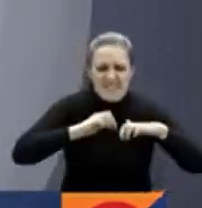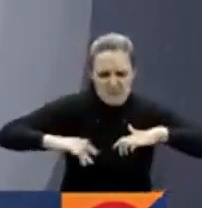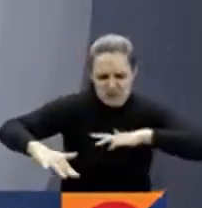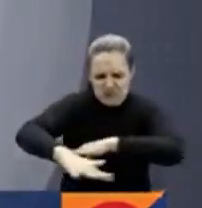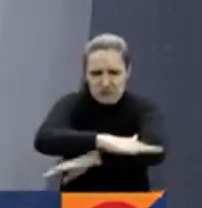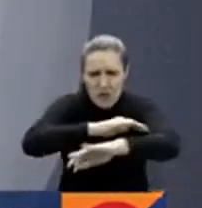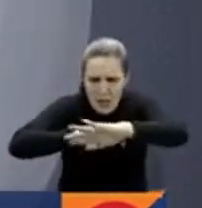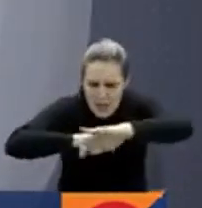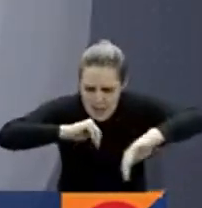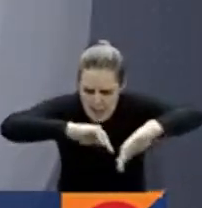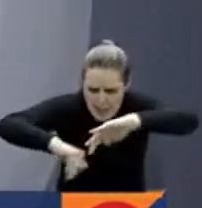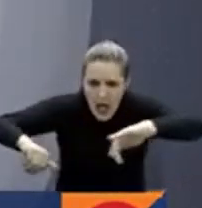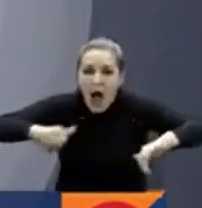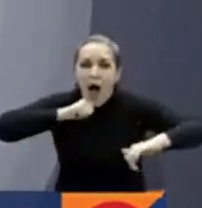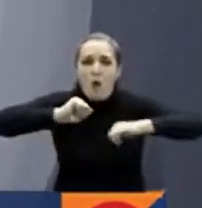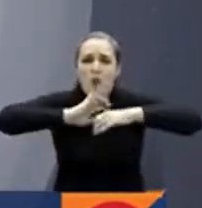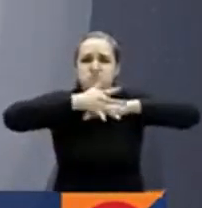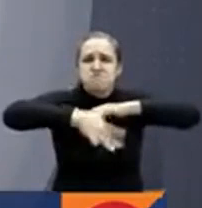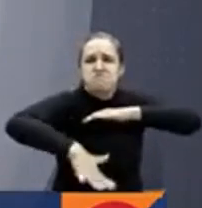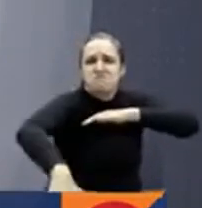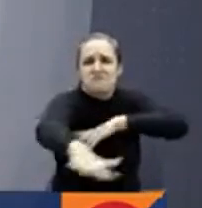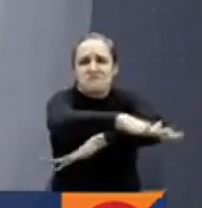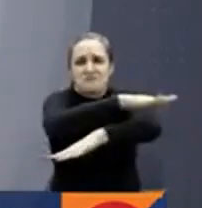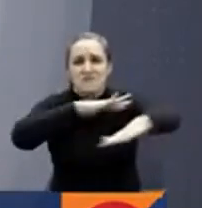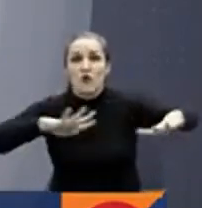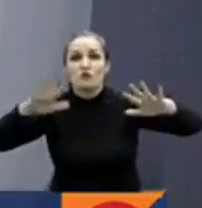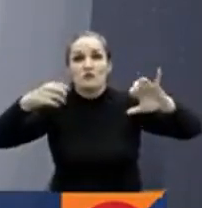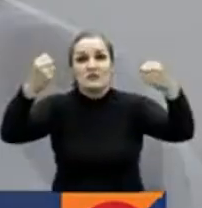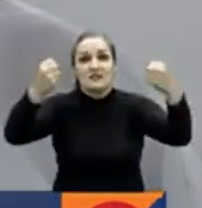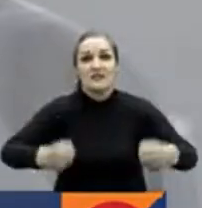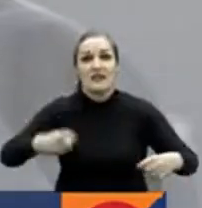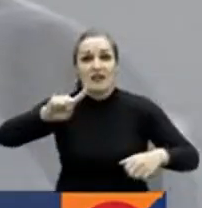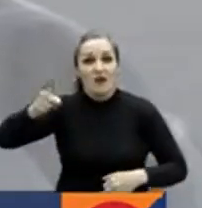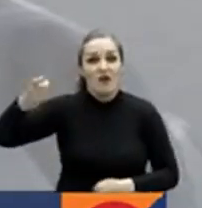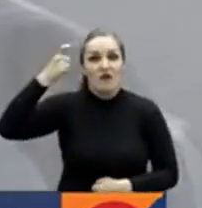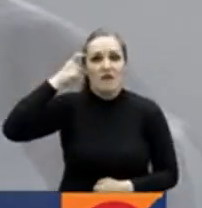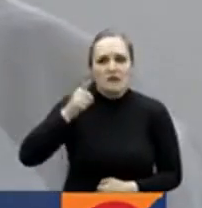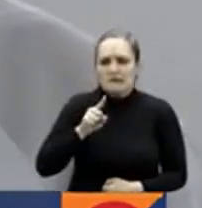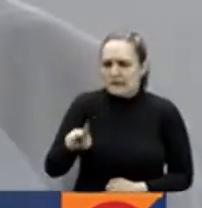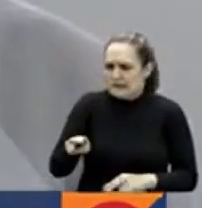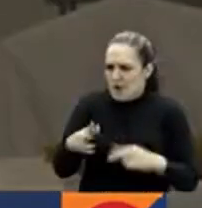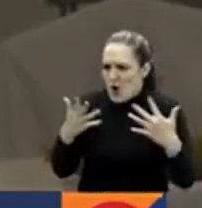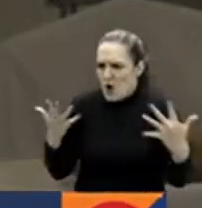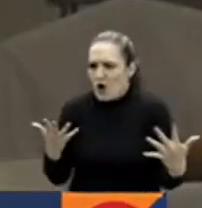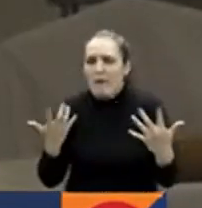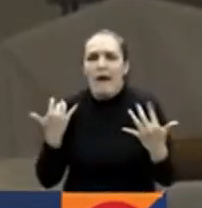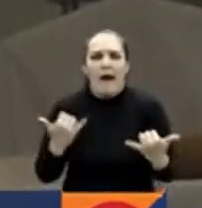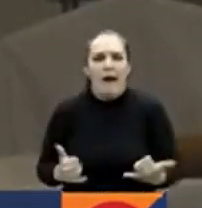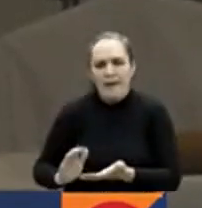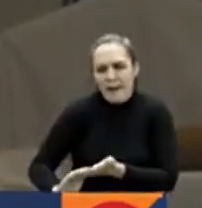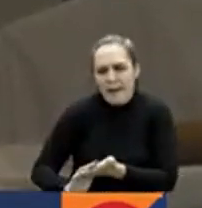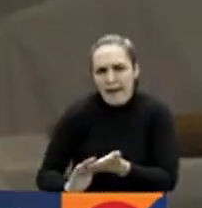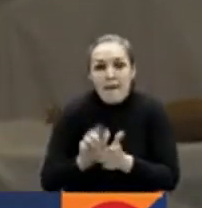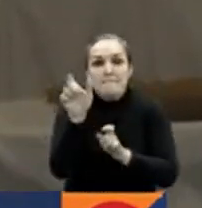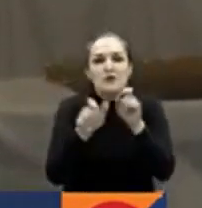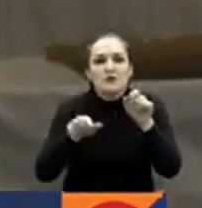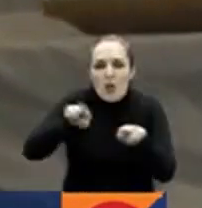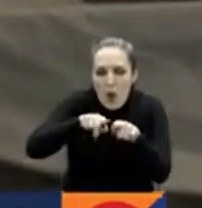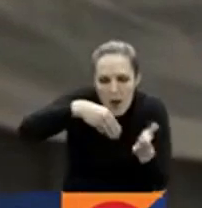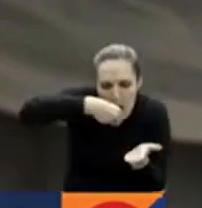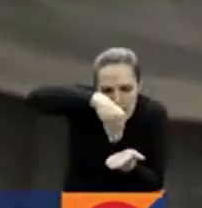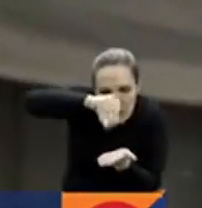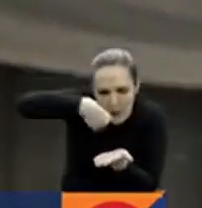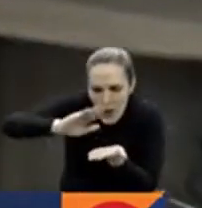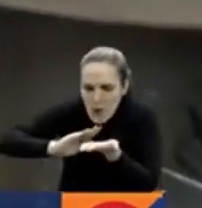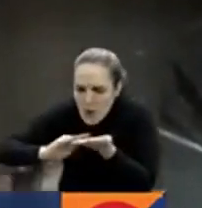escombros y el agua que inundó las salas de las revolcadas sedes de gobierno, ocupan los días de esta suerte de arqueólogos del arte que le